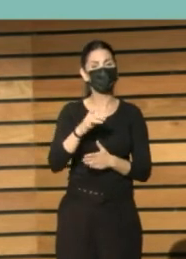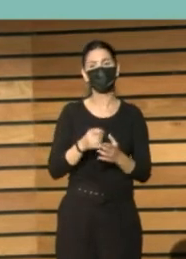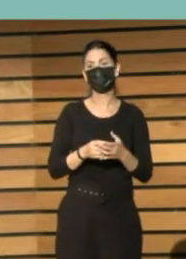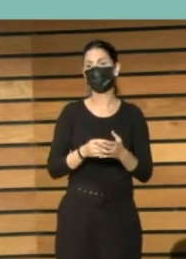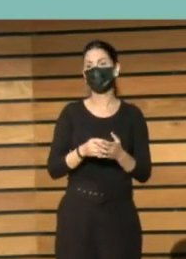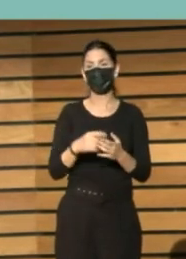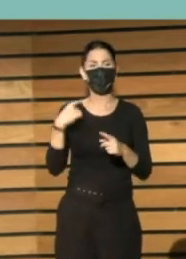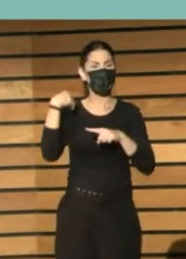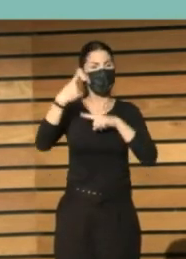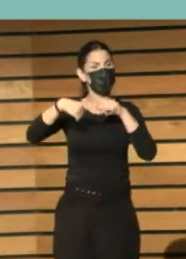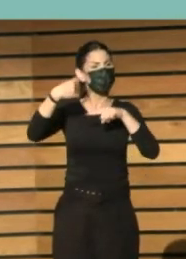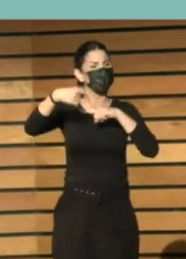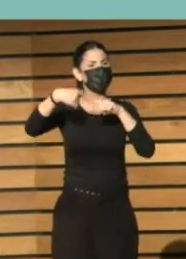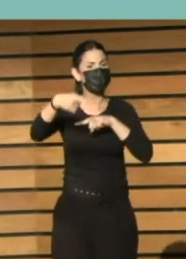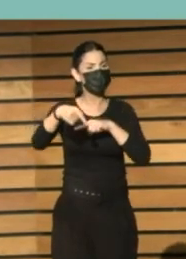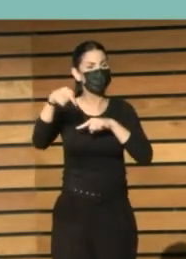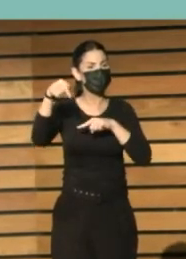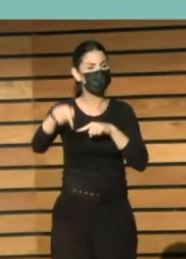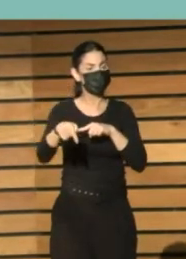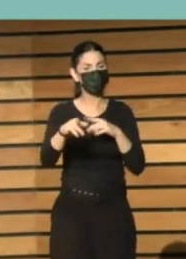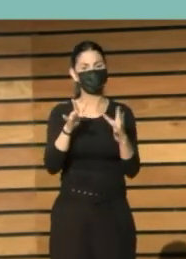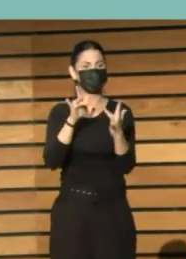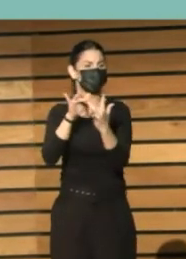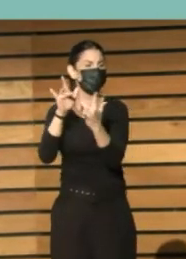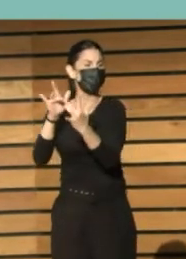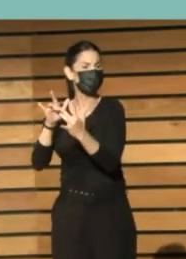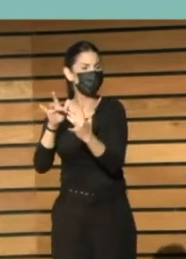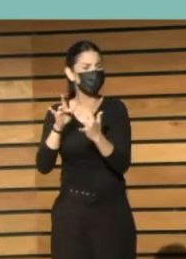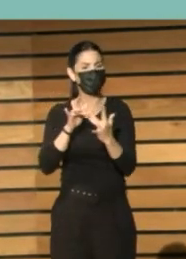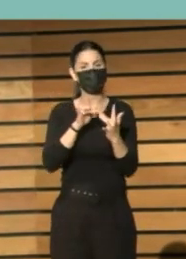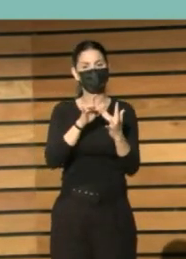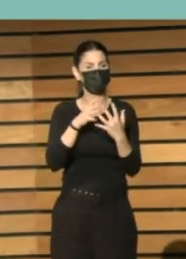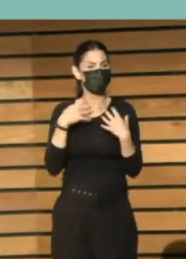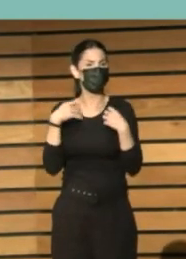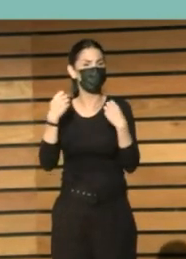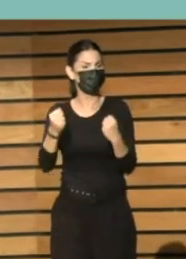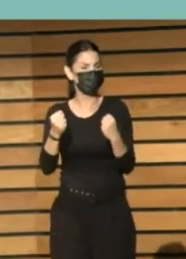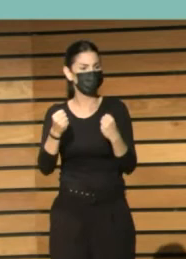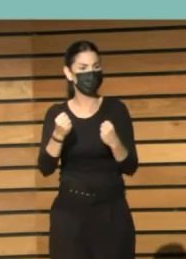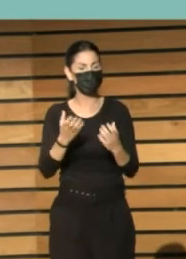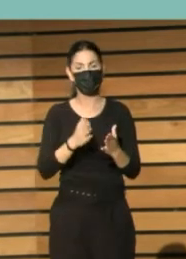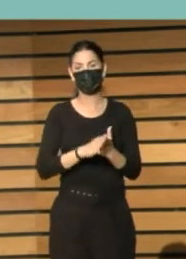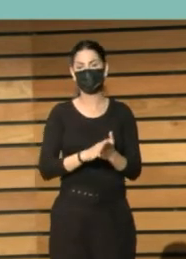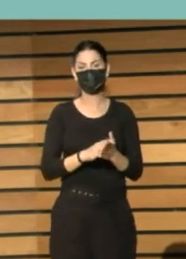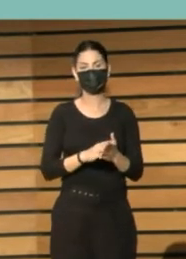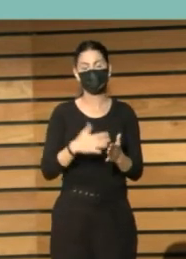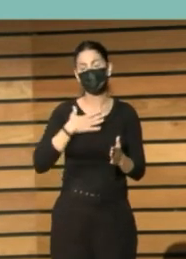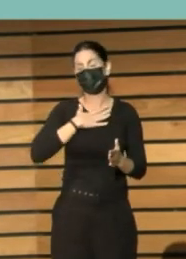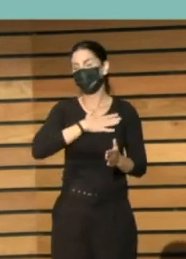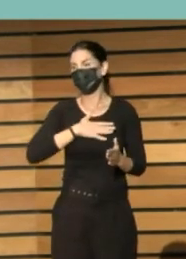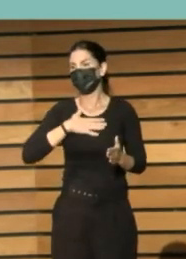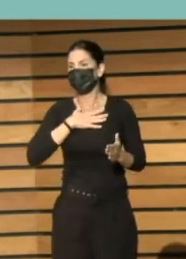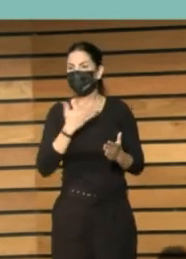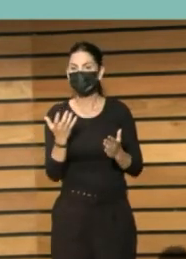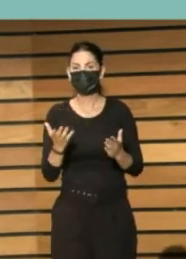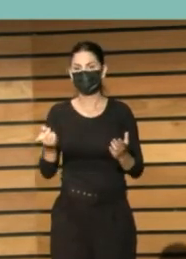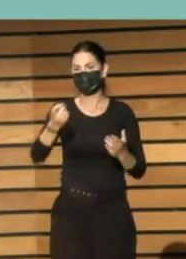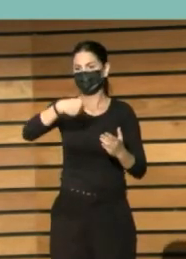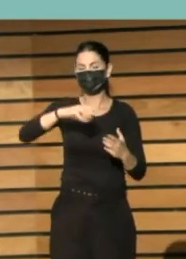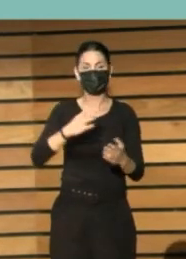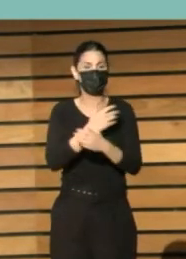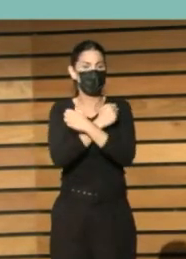miles, cientos de brazos y de abrazos. Qué gusto reencontrarnos y abrazarnos. Y cómo nos hemos abrazado estos días.